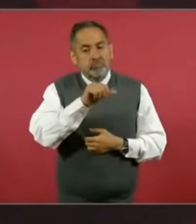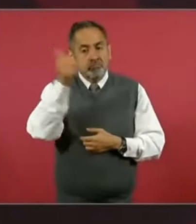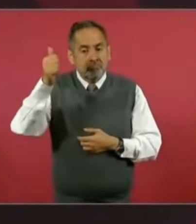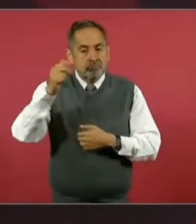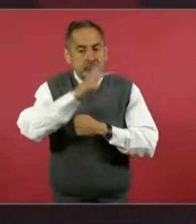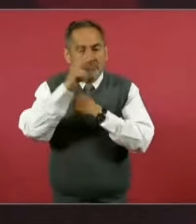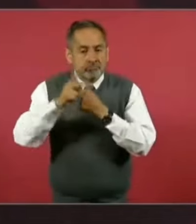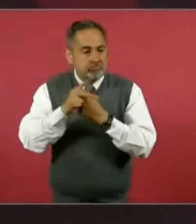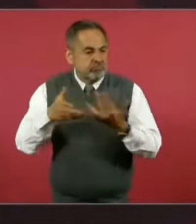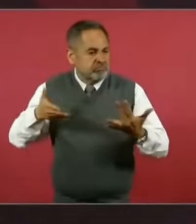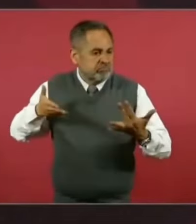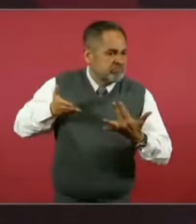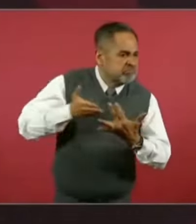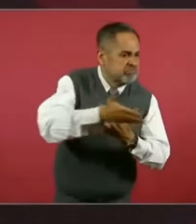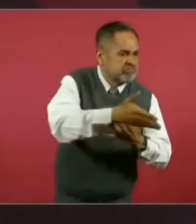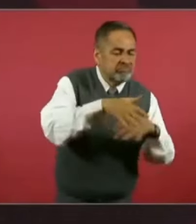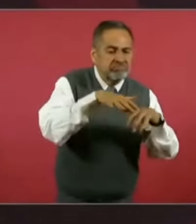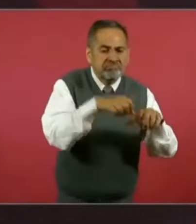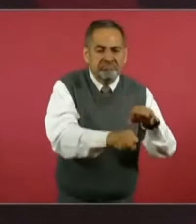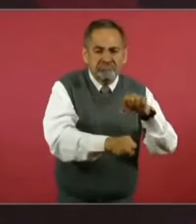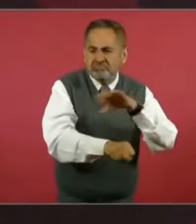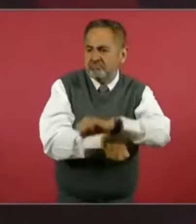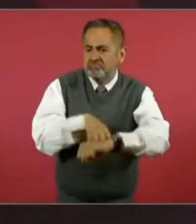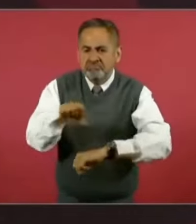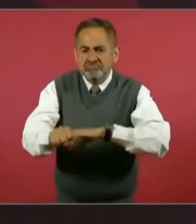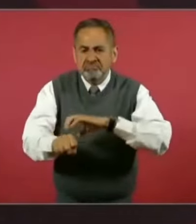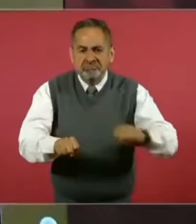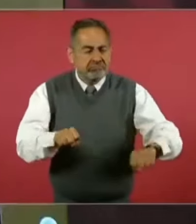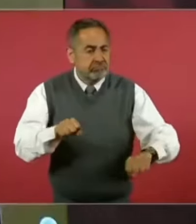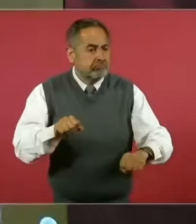organizados, sino por cualquier persona,